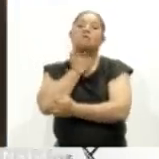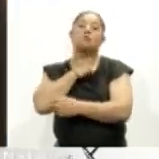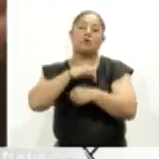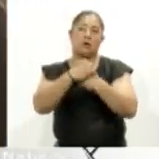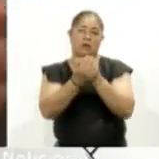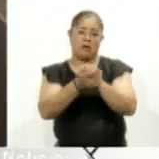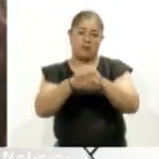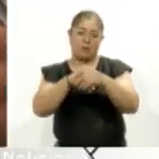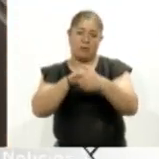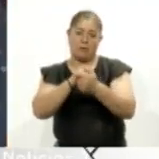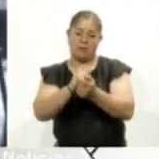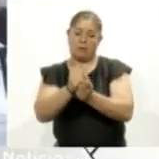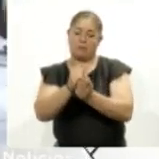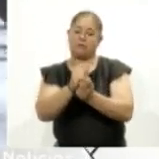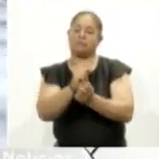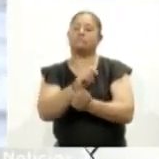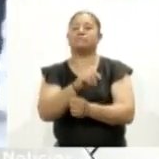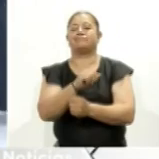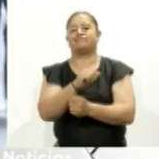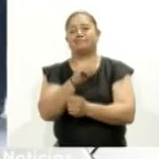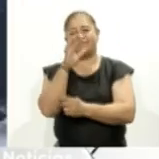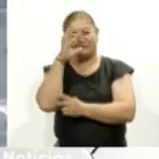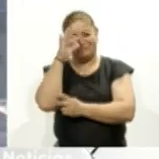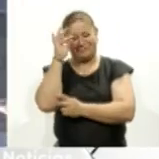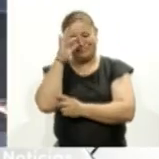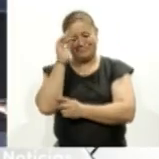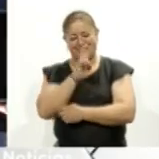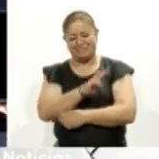manos para Coracid Noticias Victoria Flores